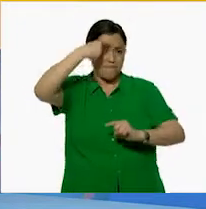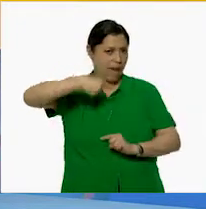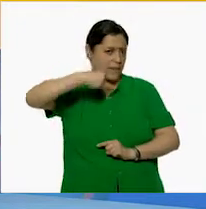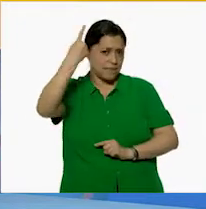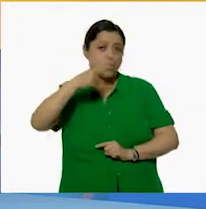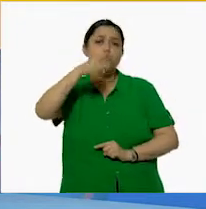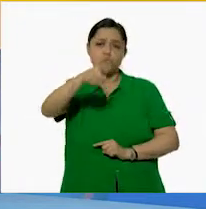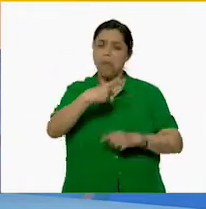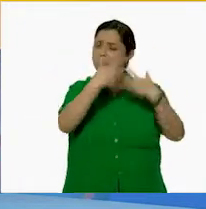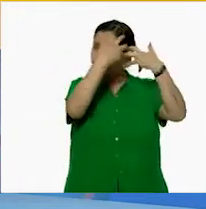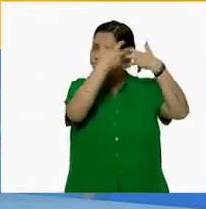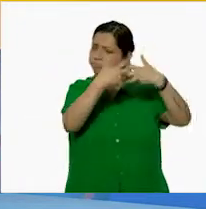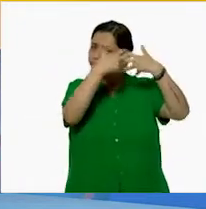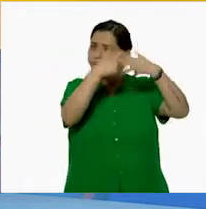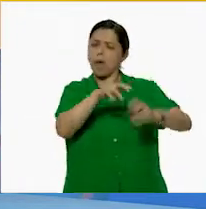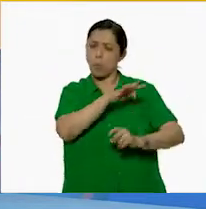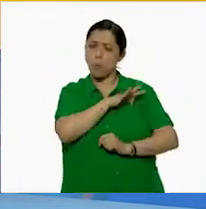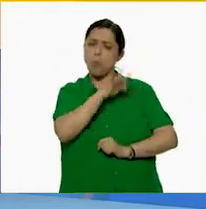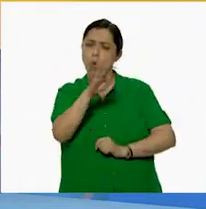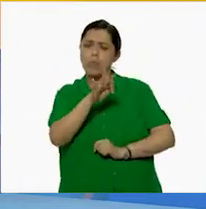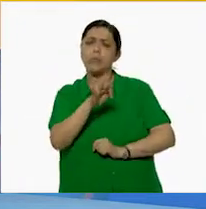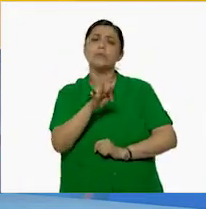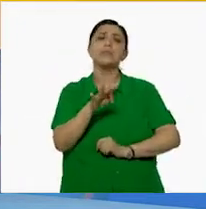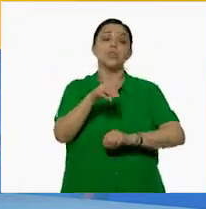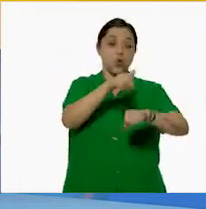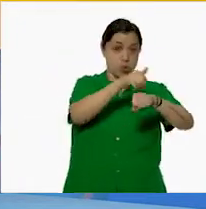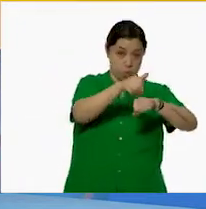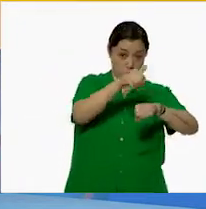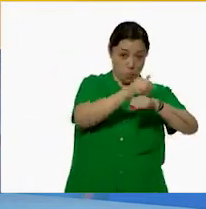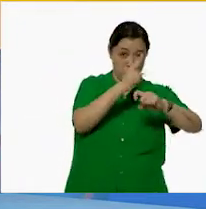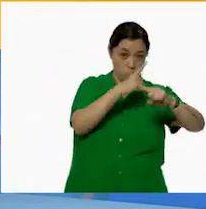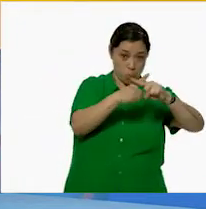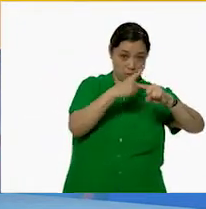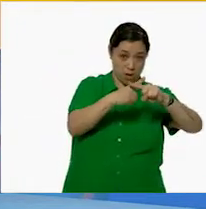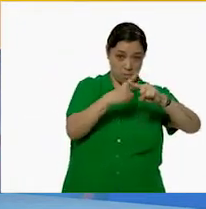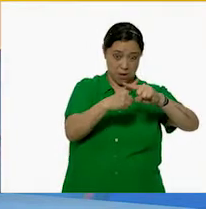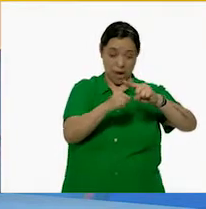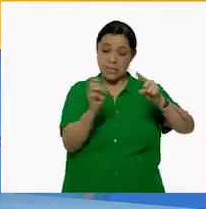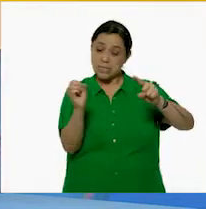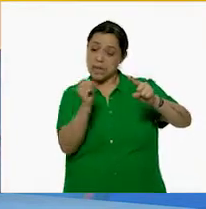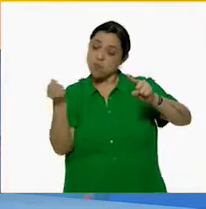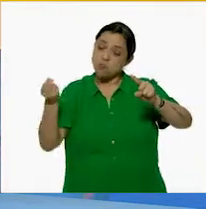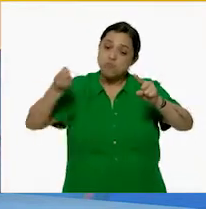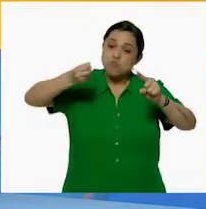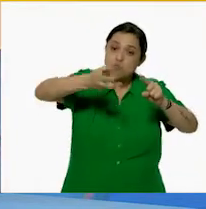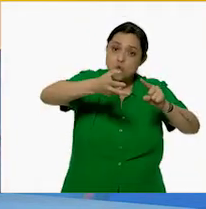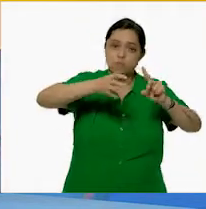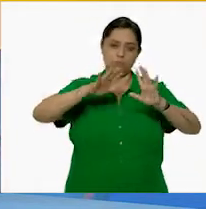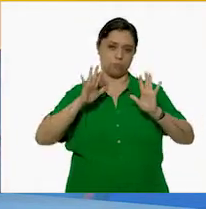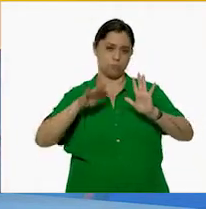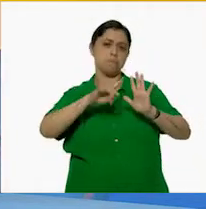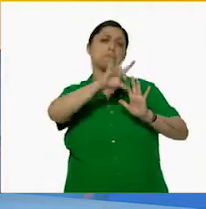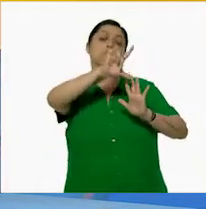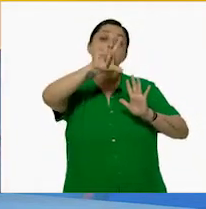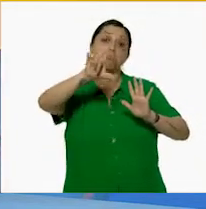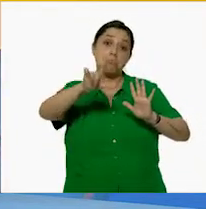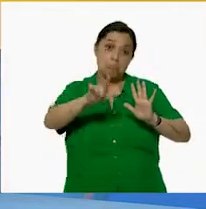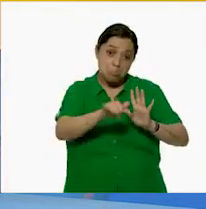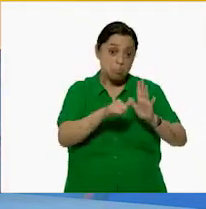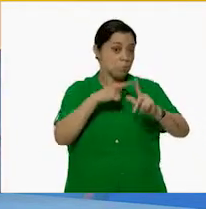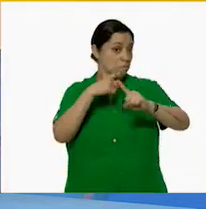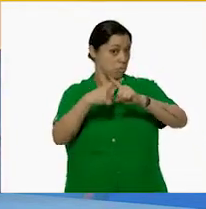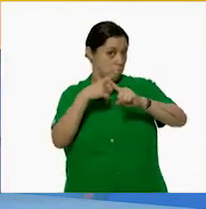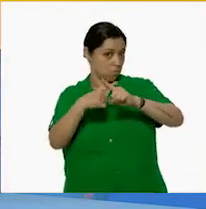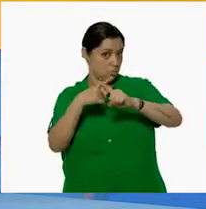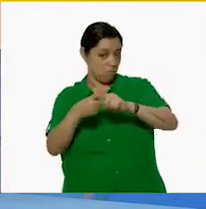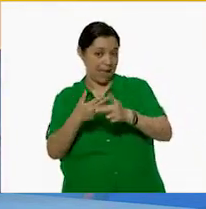mentalmente, solo agregando un cero al número que multipliquen por 10. Después hacen la multiplicación del